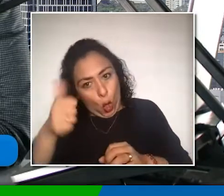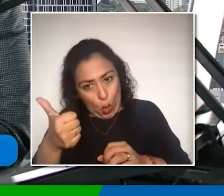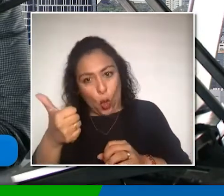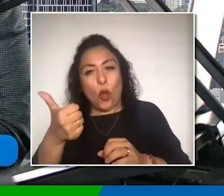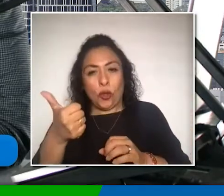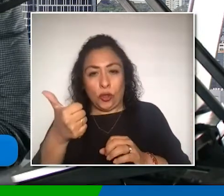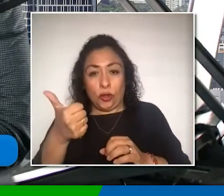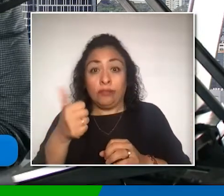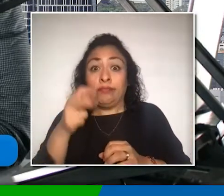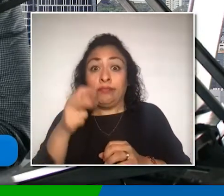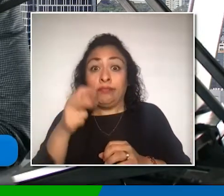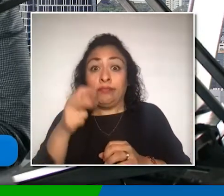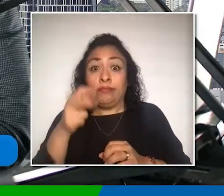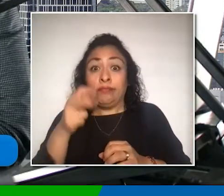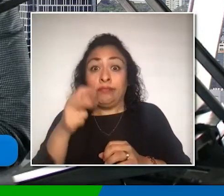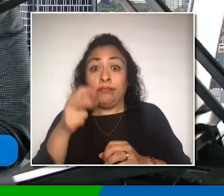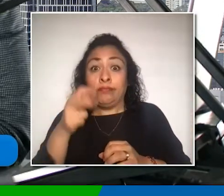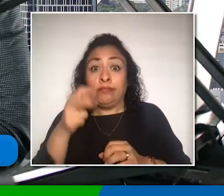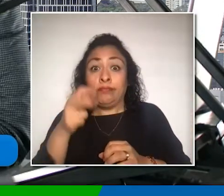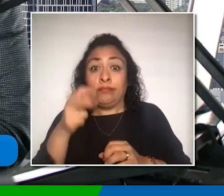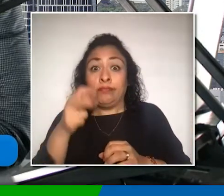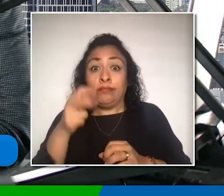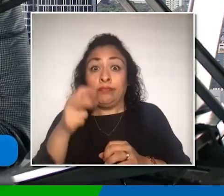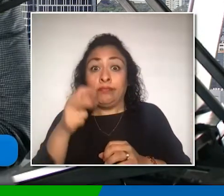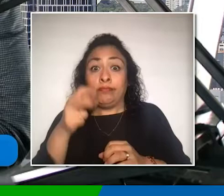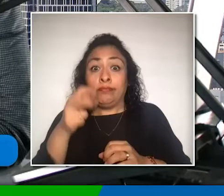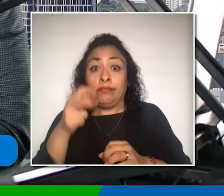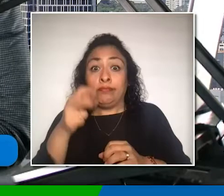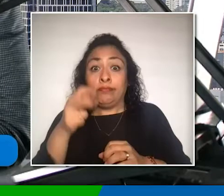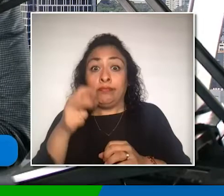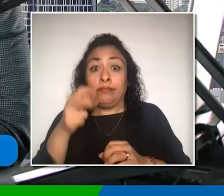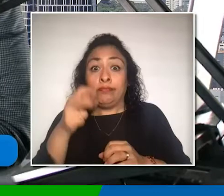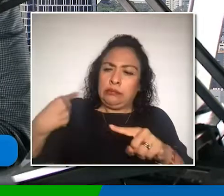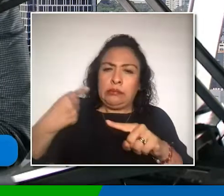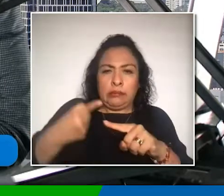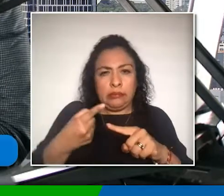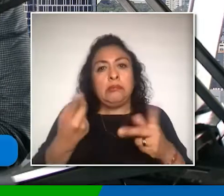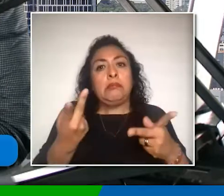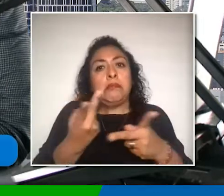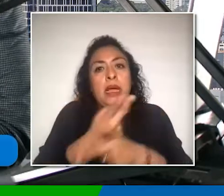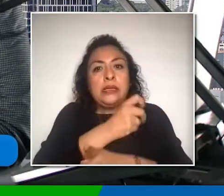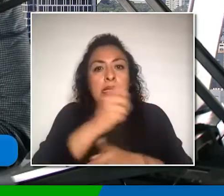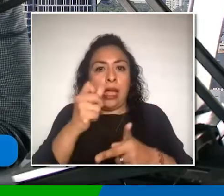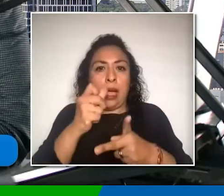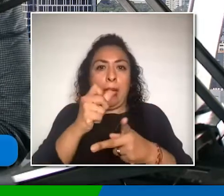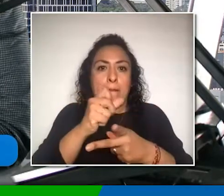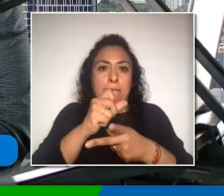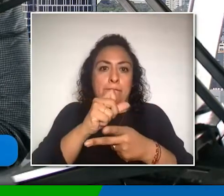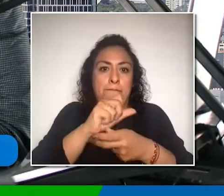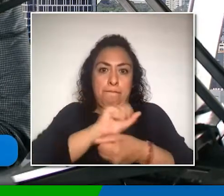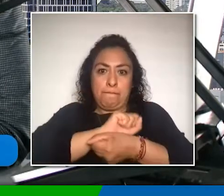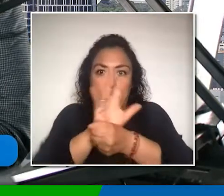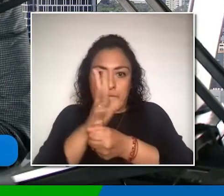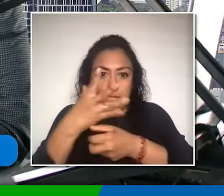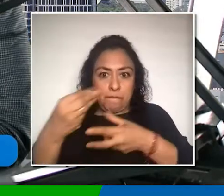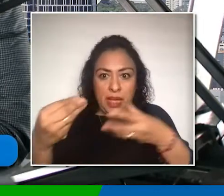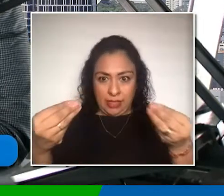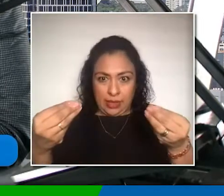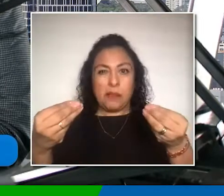importante, a propósito también de lo que hemos venido analizando de estos efectos colaterales de la pandemia, así que le agradezco esta tarde